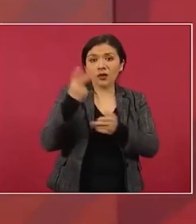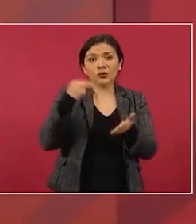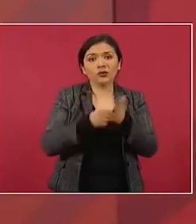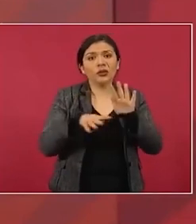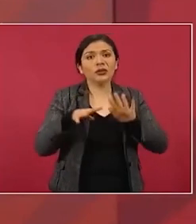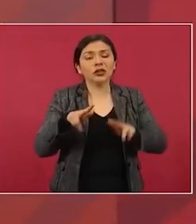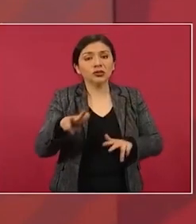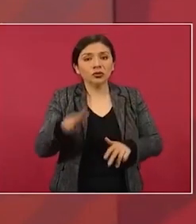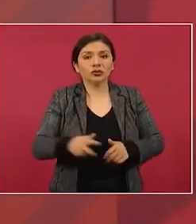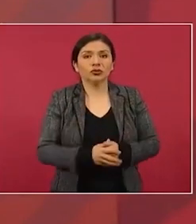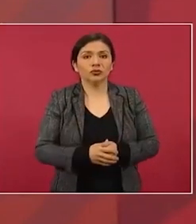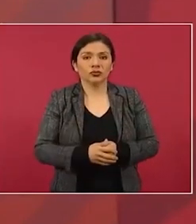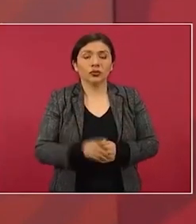el último año del presidente Peña.